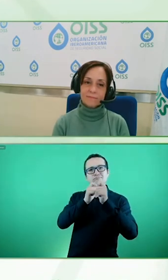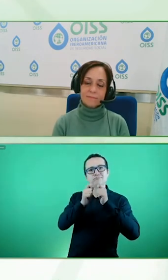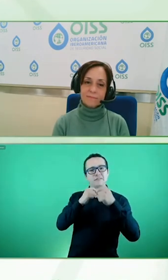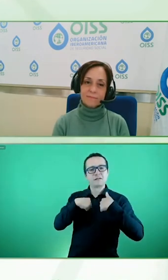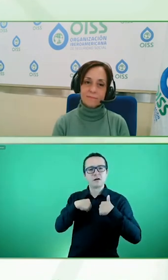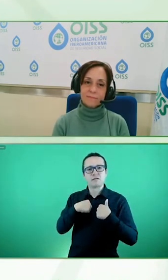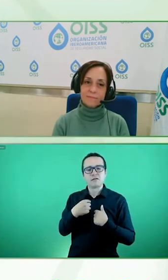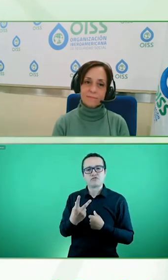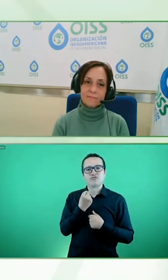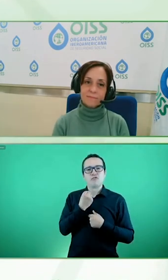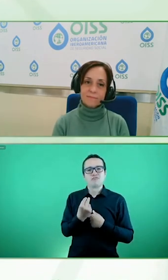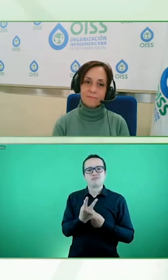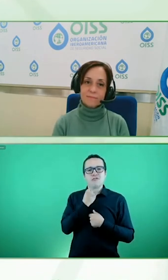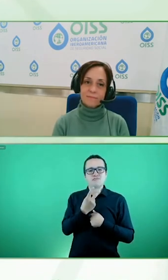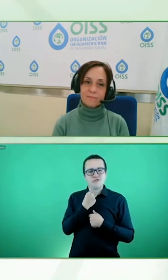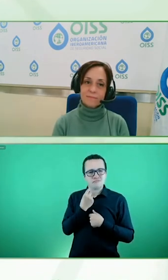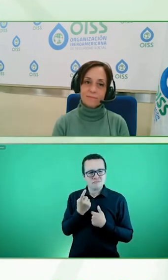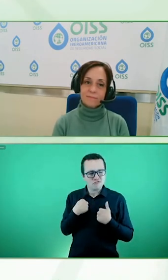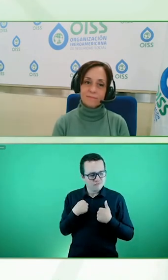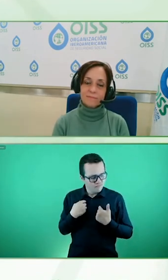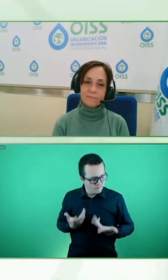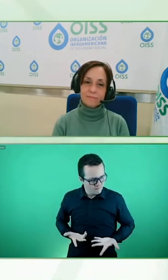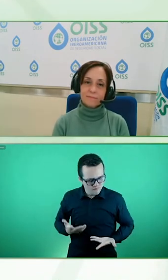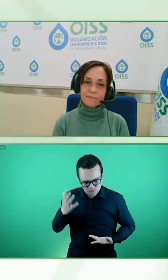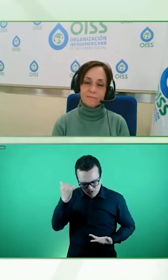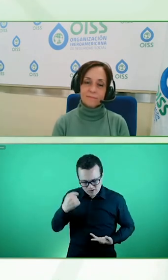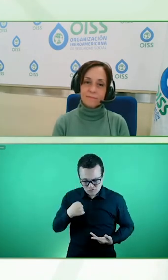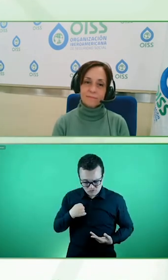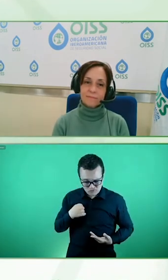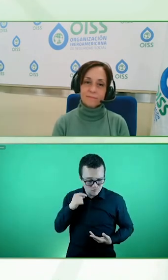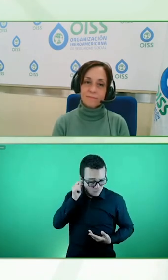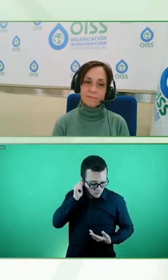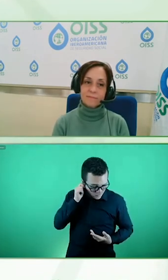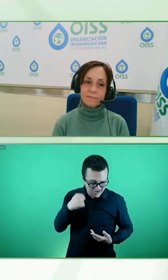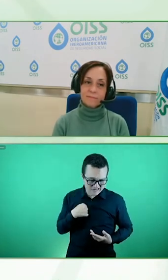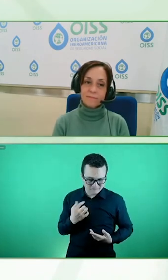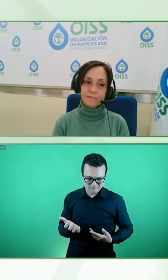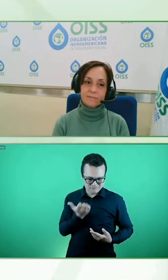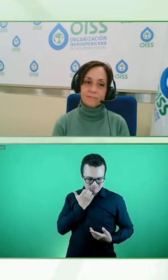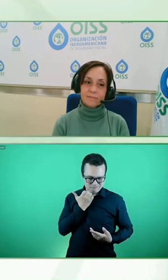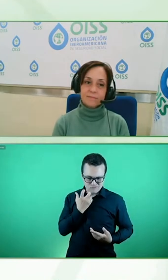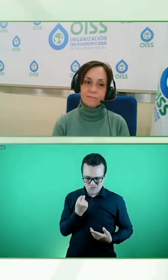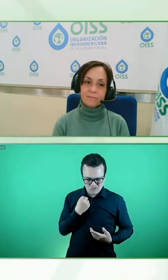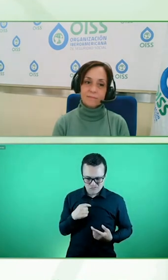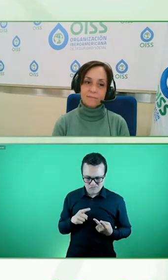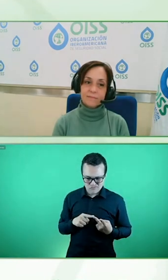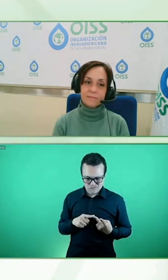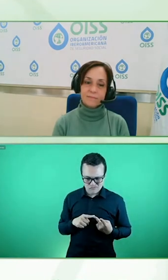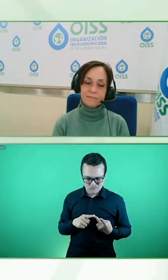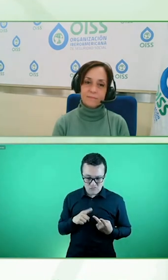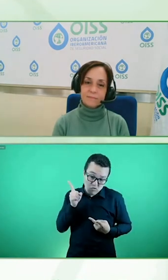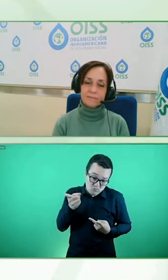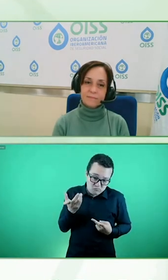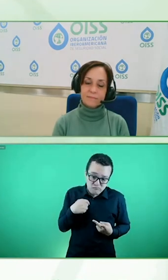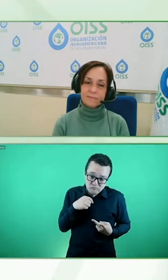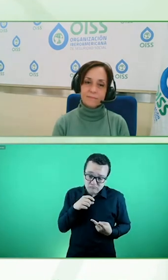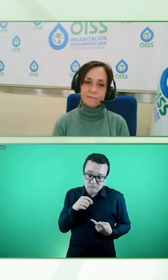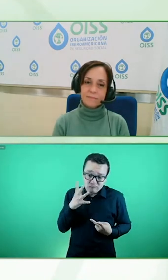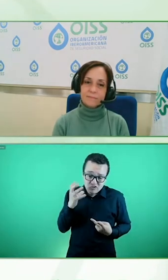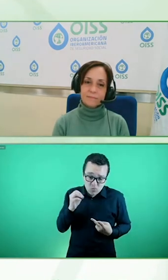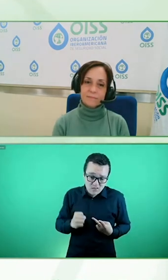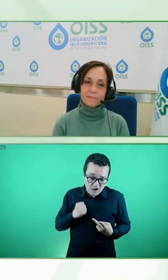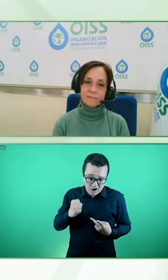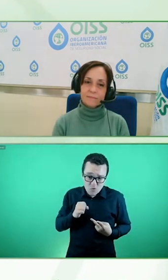afuera por tener una discapacidad si quedo afuera por tener más de 50 años lo que sí sé es que